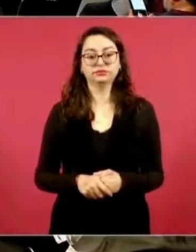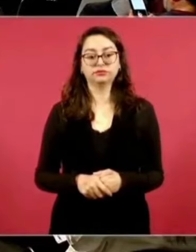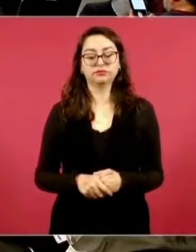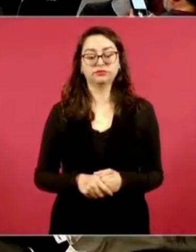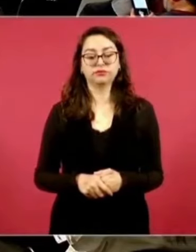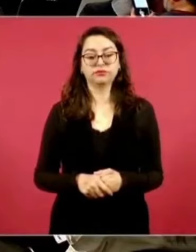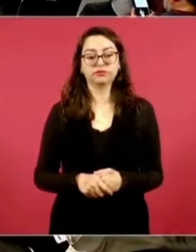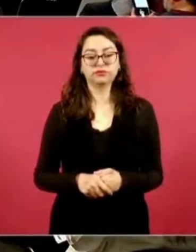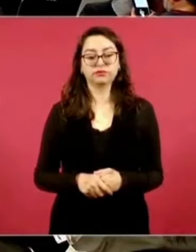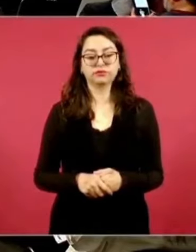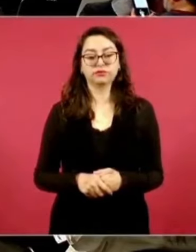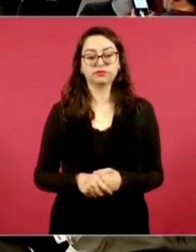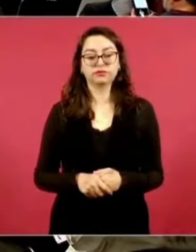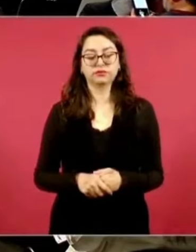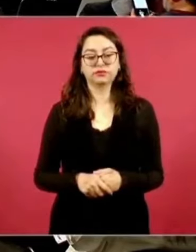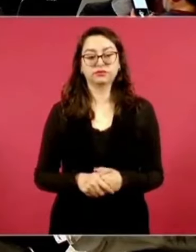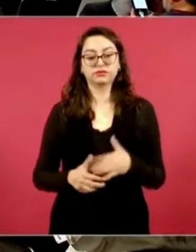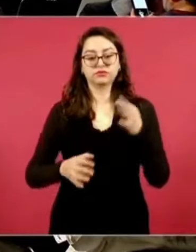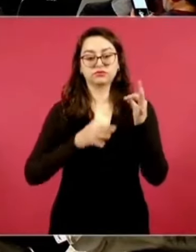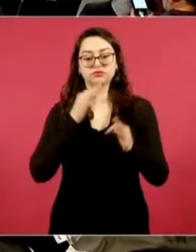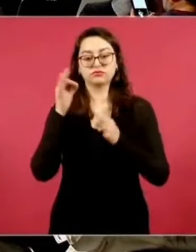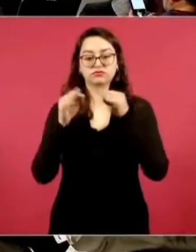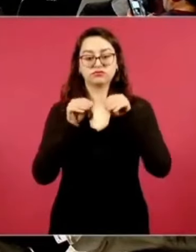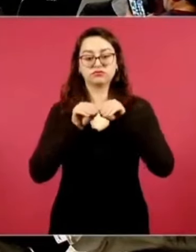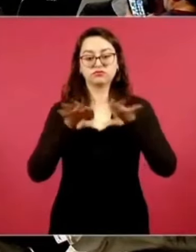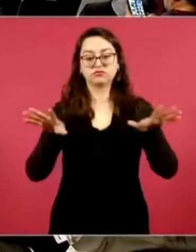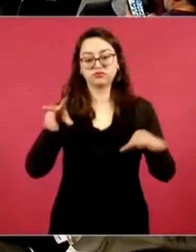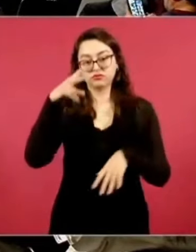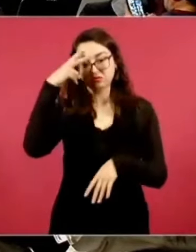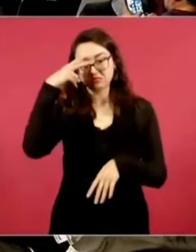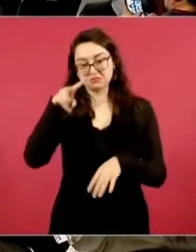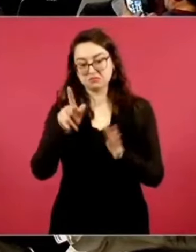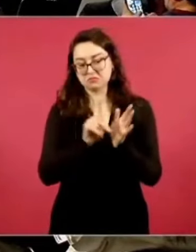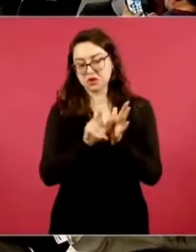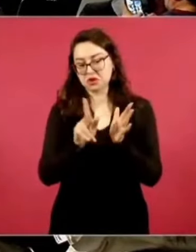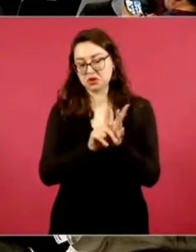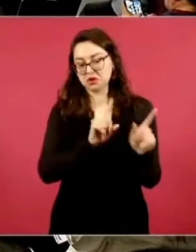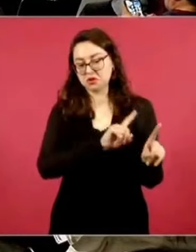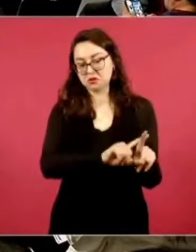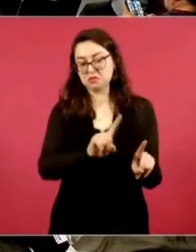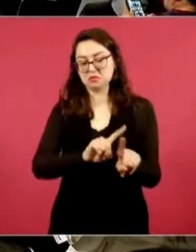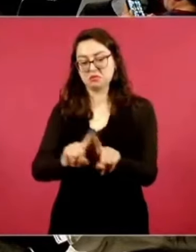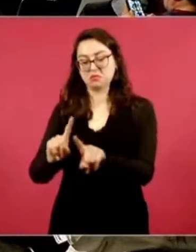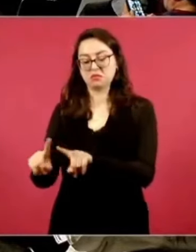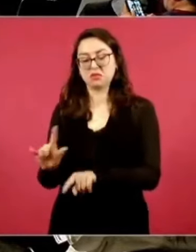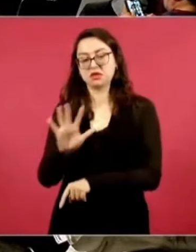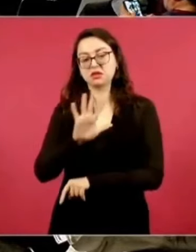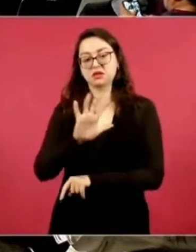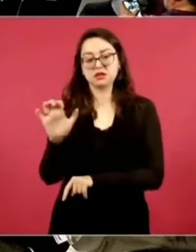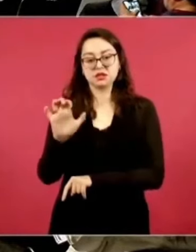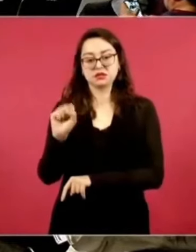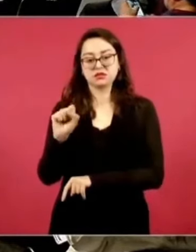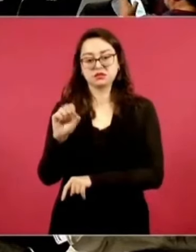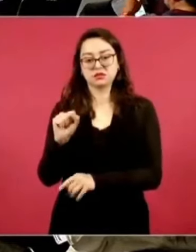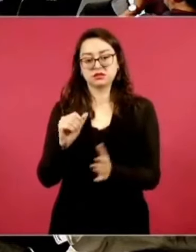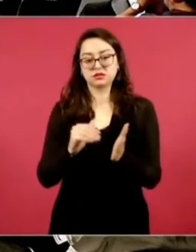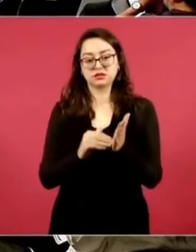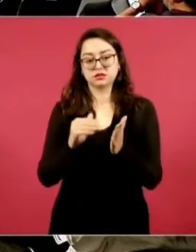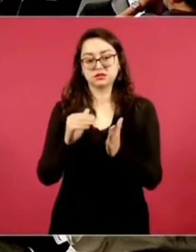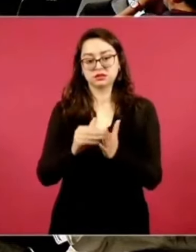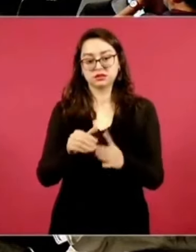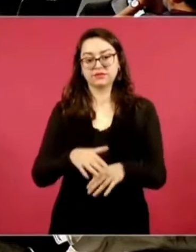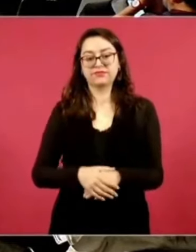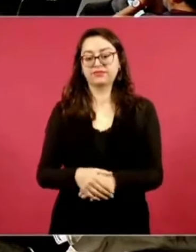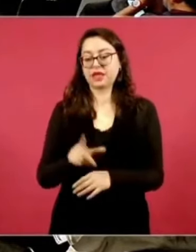Medios Masivos Mexicanos, varios periódicos, quinientos sesenta millones. La